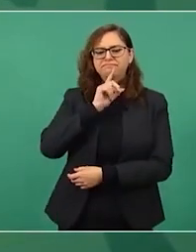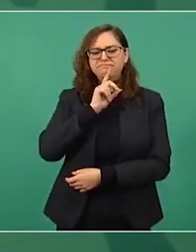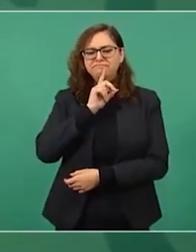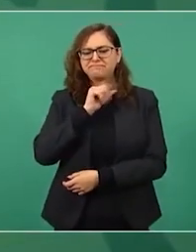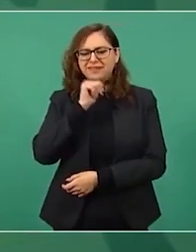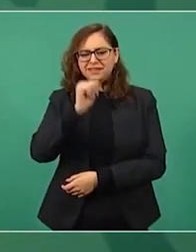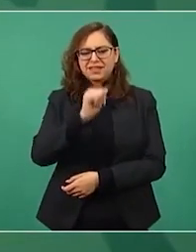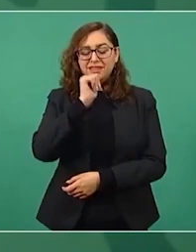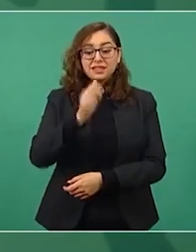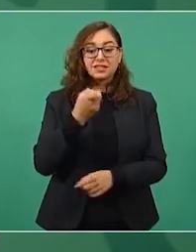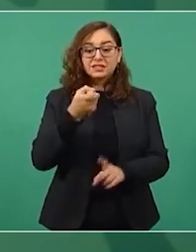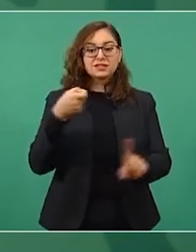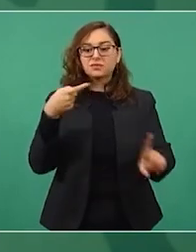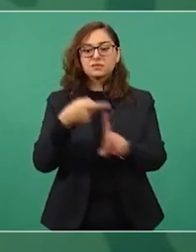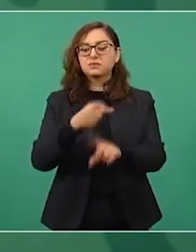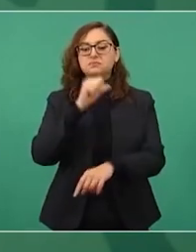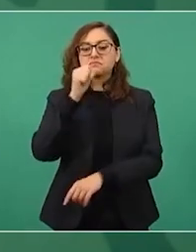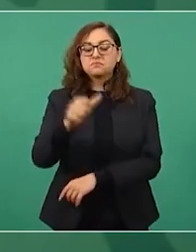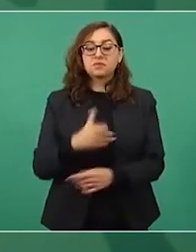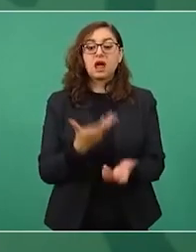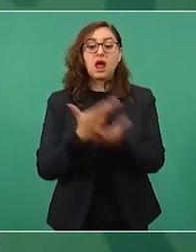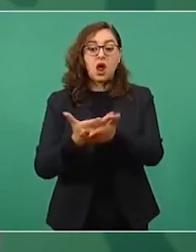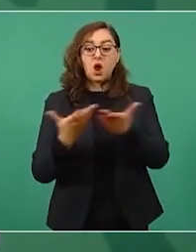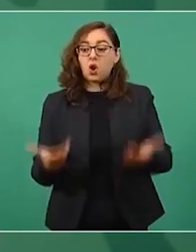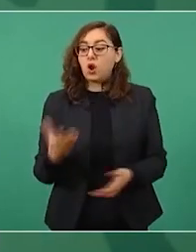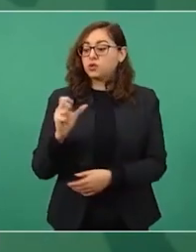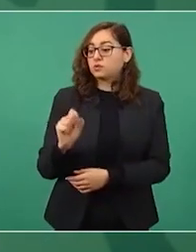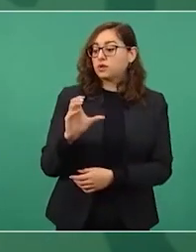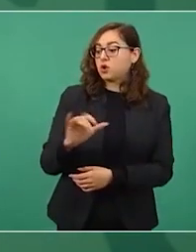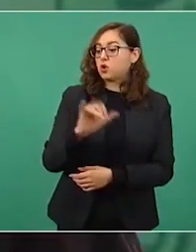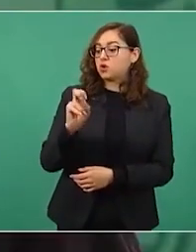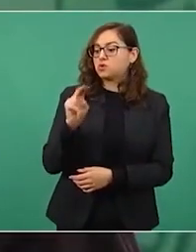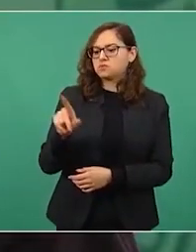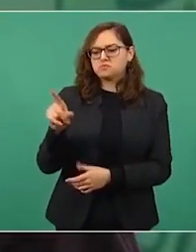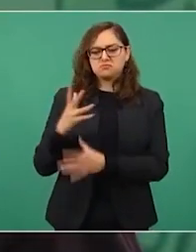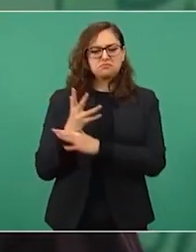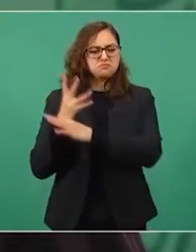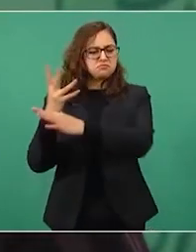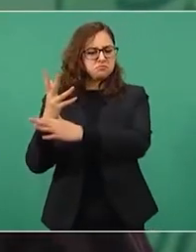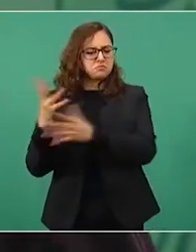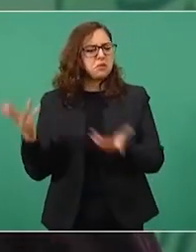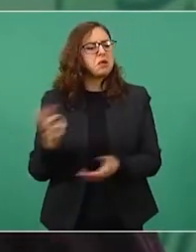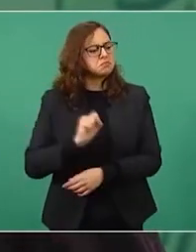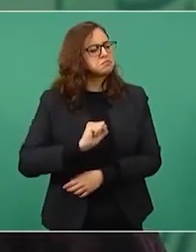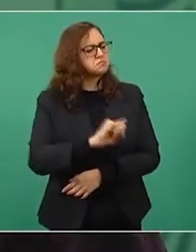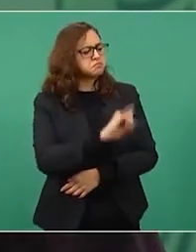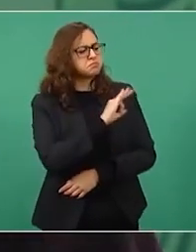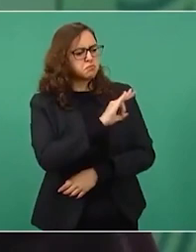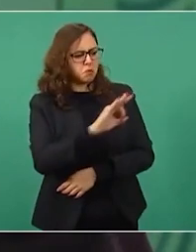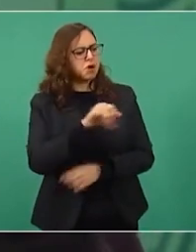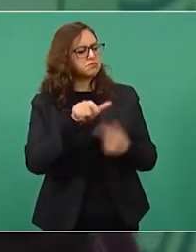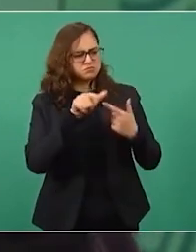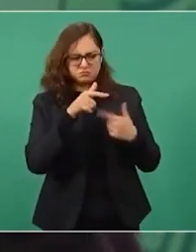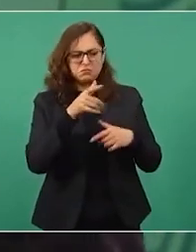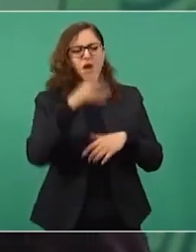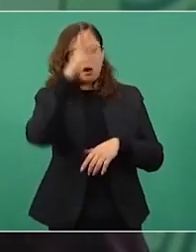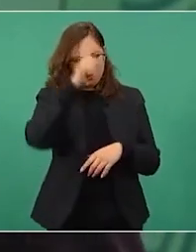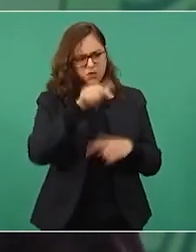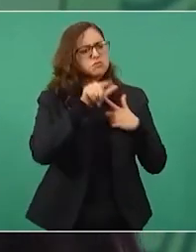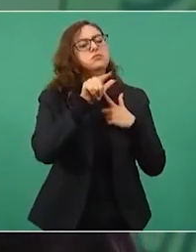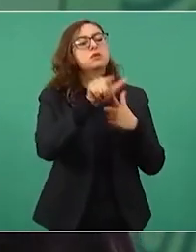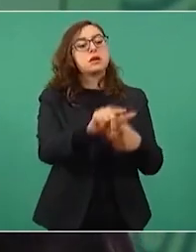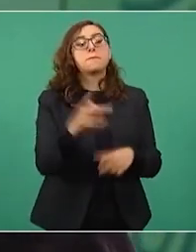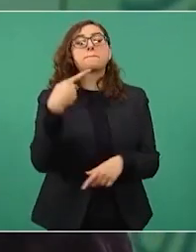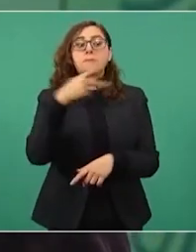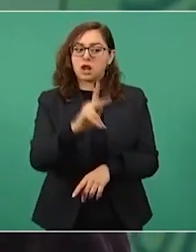dice adelante con el acuerdo o no impide el acuerdo pero tenemos que